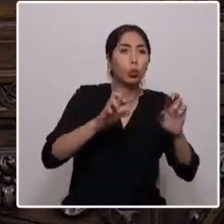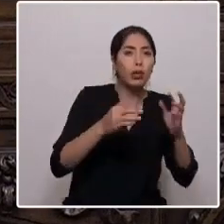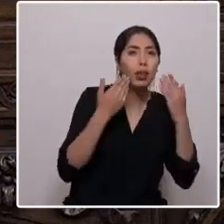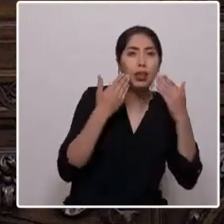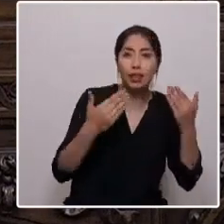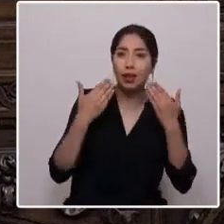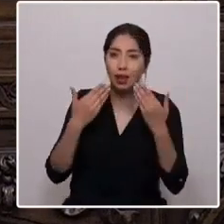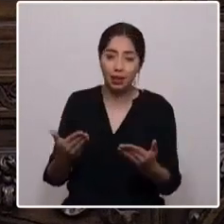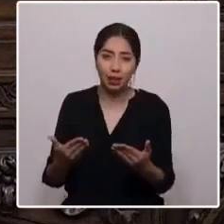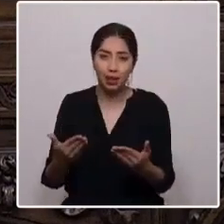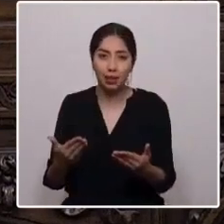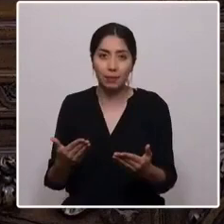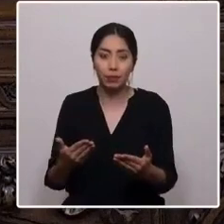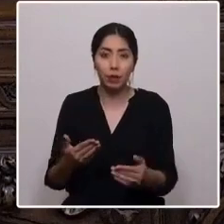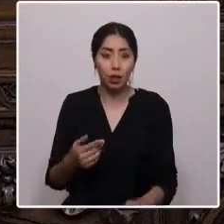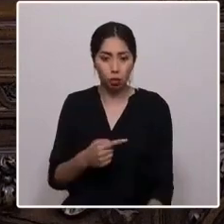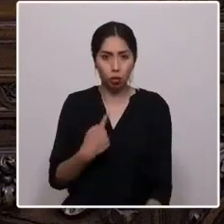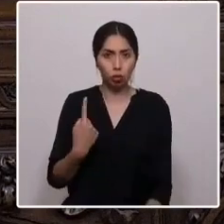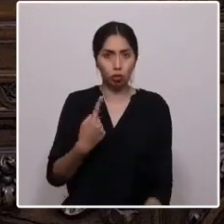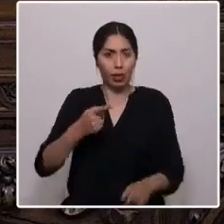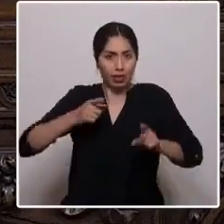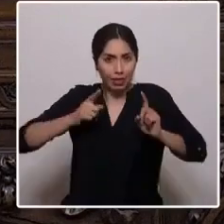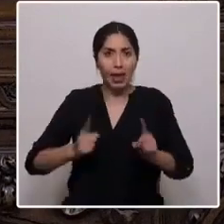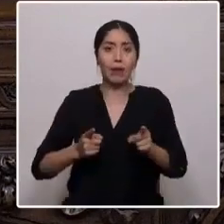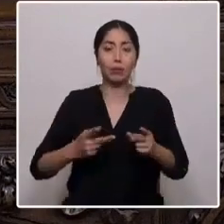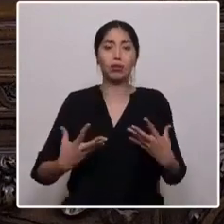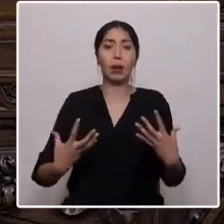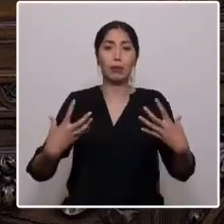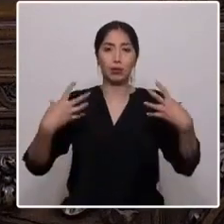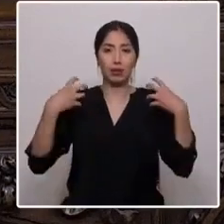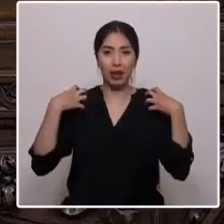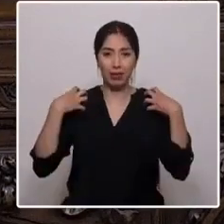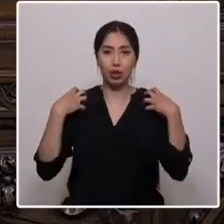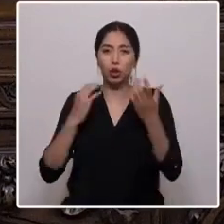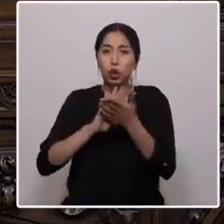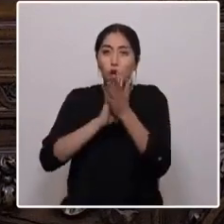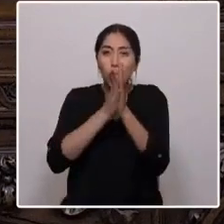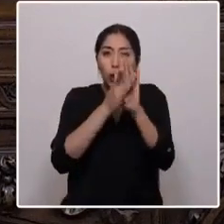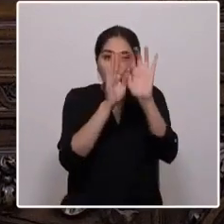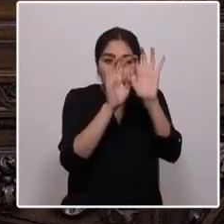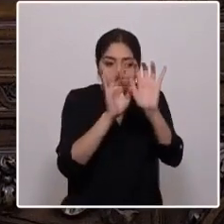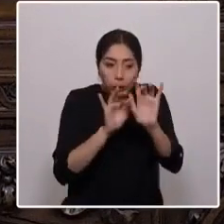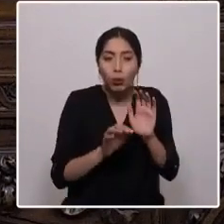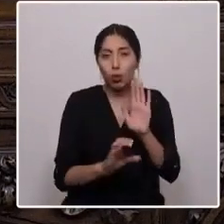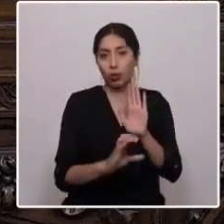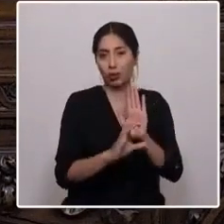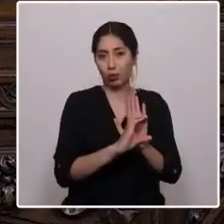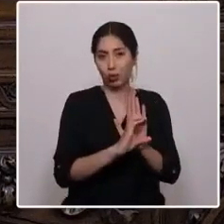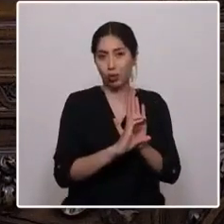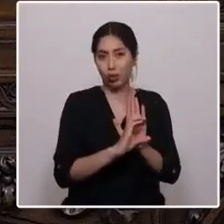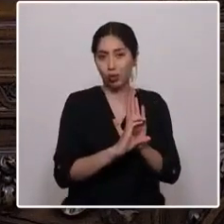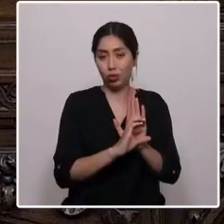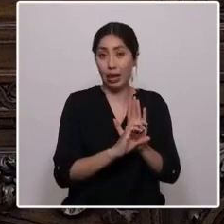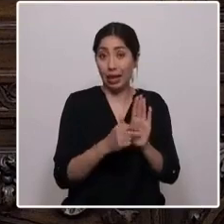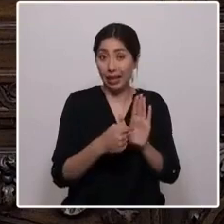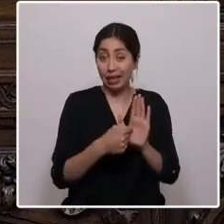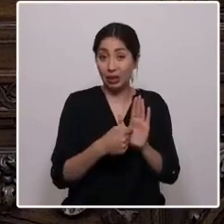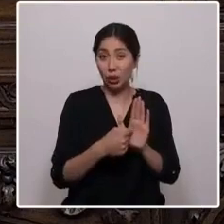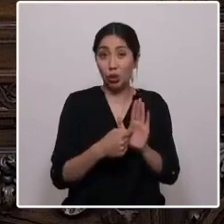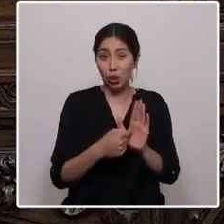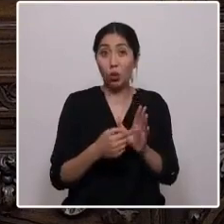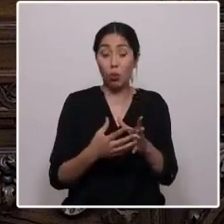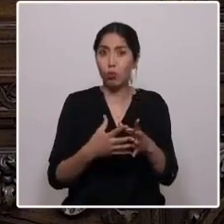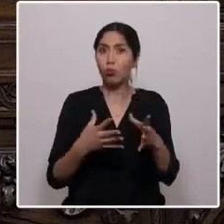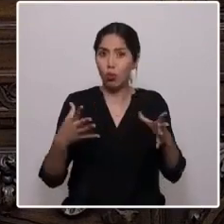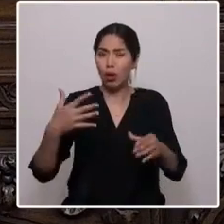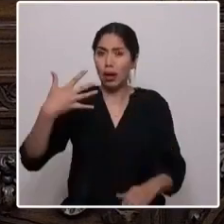Es nuestra obligación ser responsable con lo que escribamos en esta constitución. Es mucho lo que está en juego.